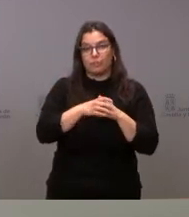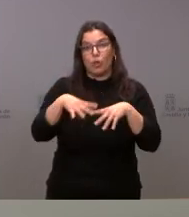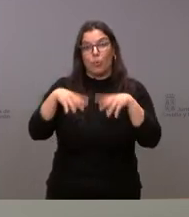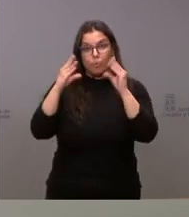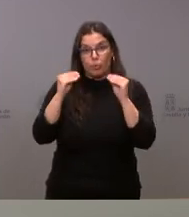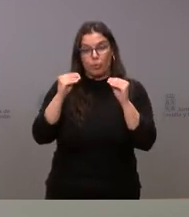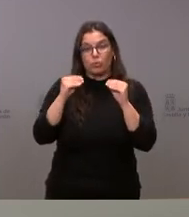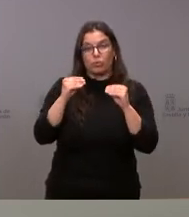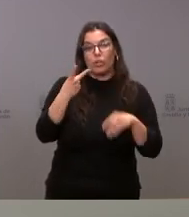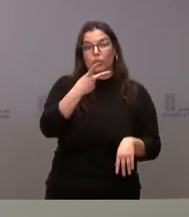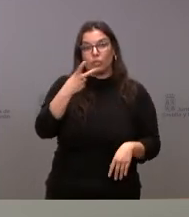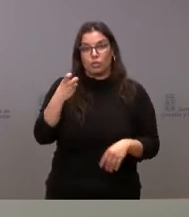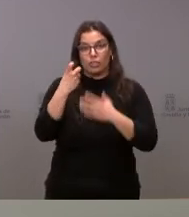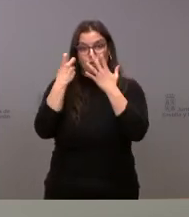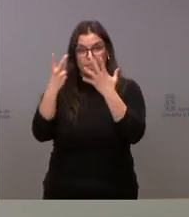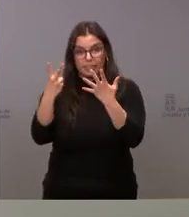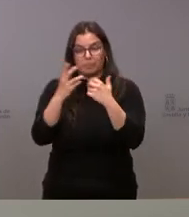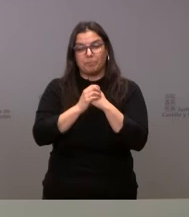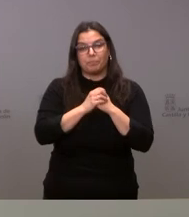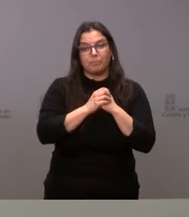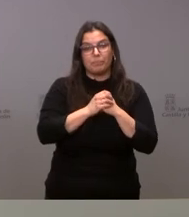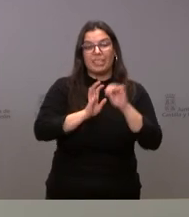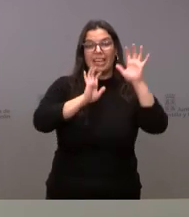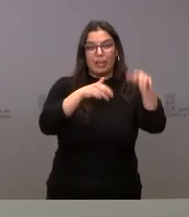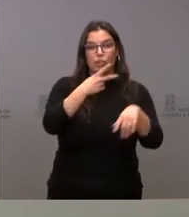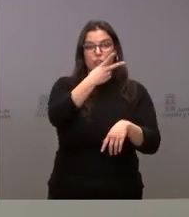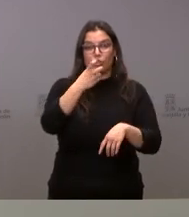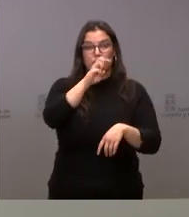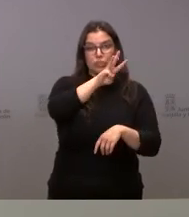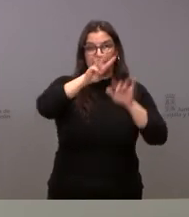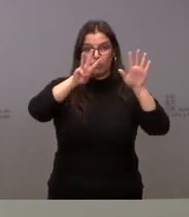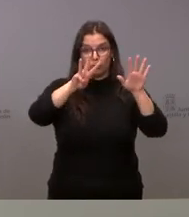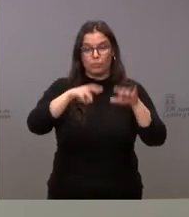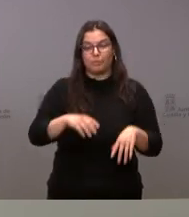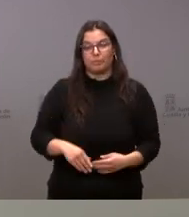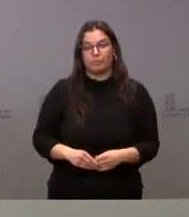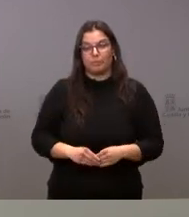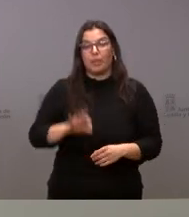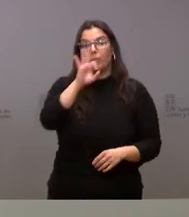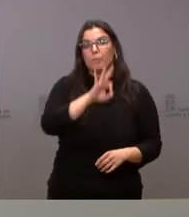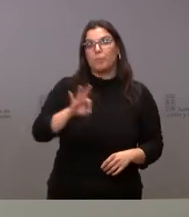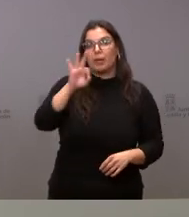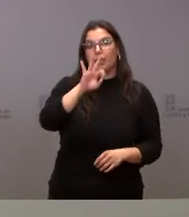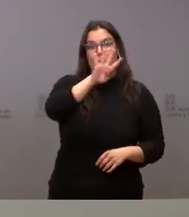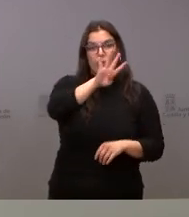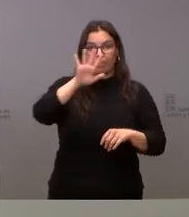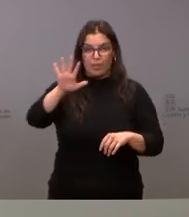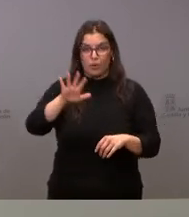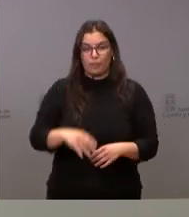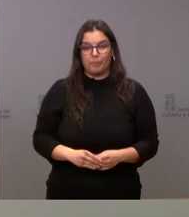Burgos 207 León 238 Valencia 45